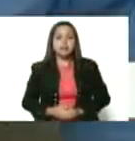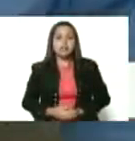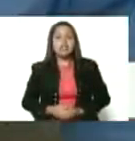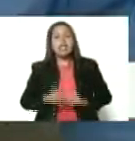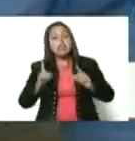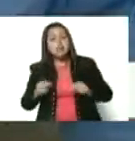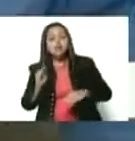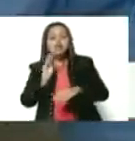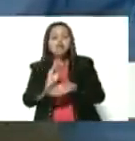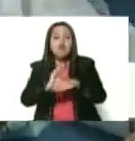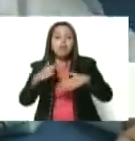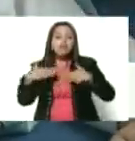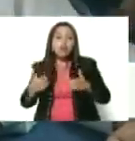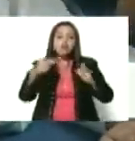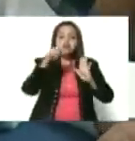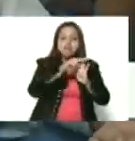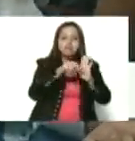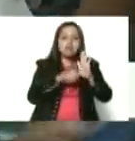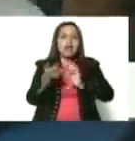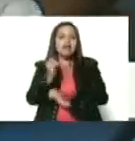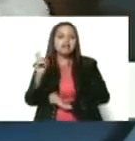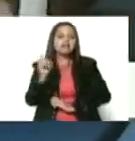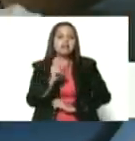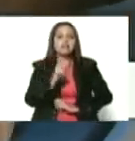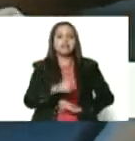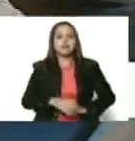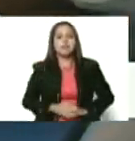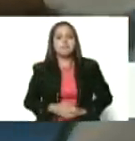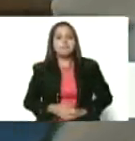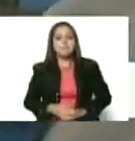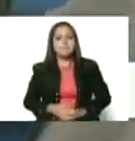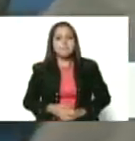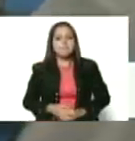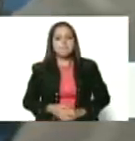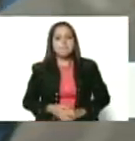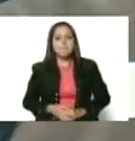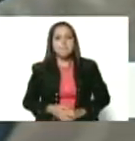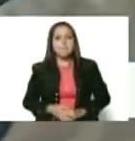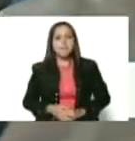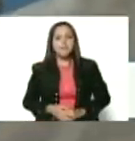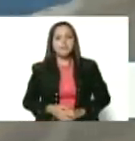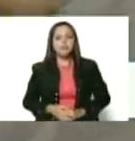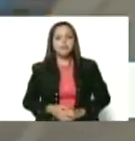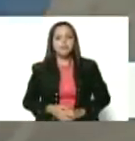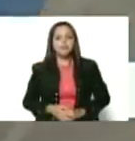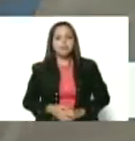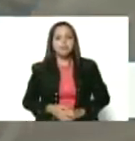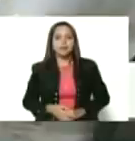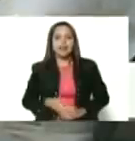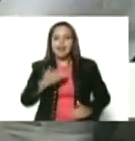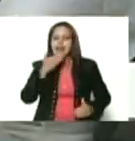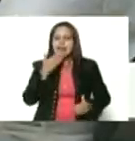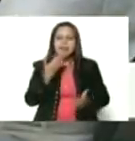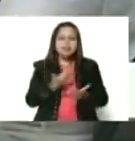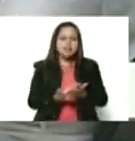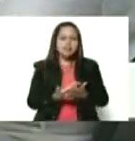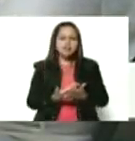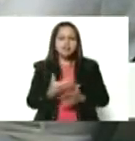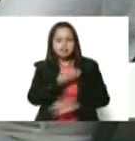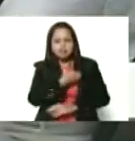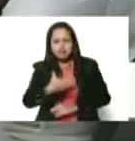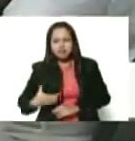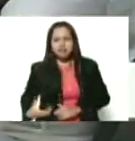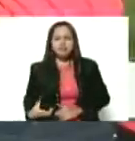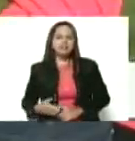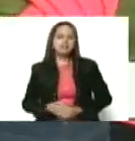bioseguridad que son tan necesarias, ¿oyó? Y estamos agradeciéndole inmensamente, Presidente,